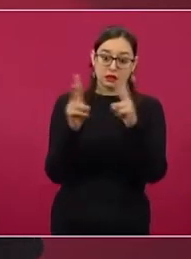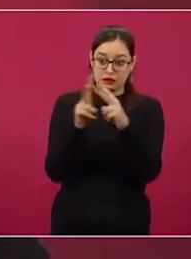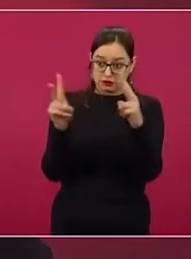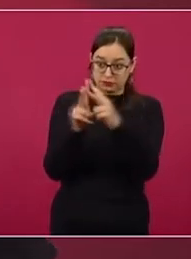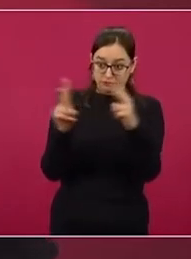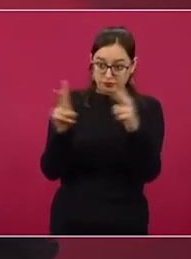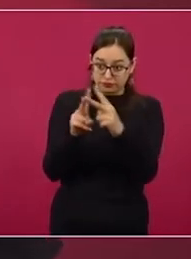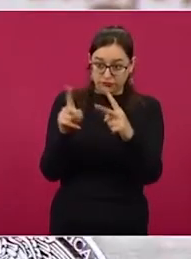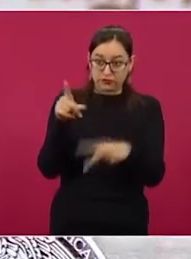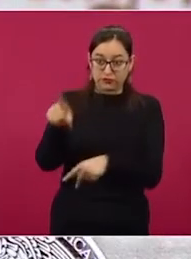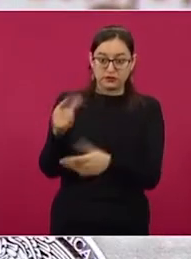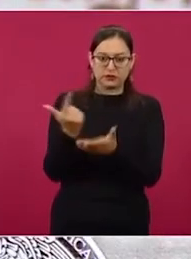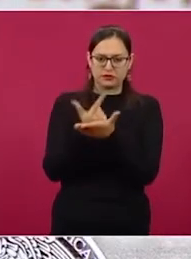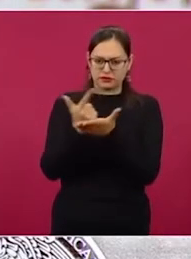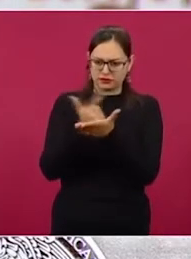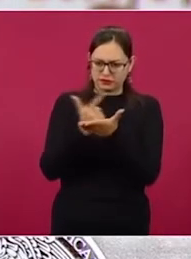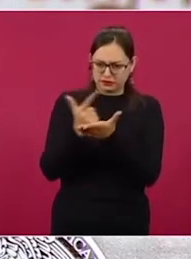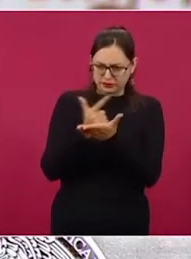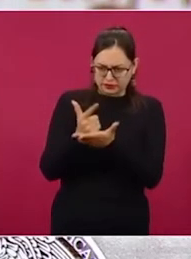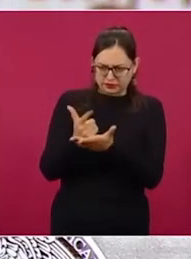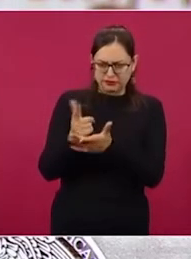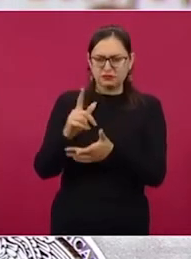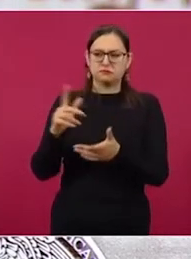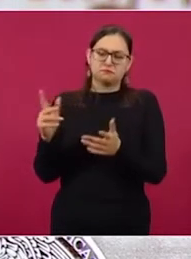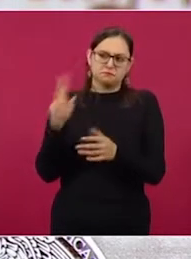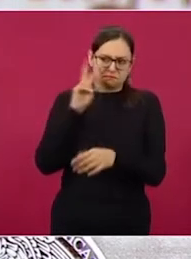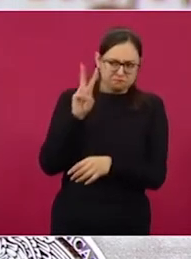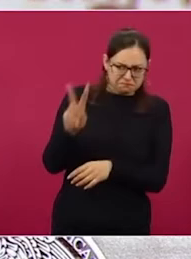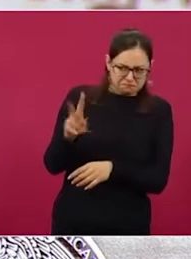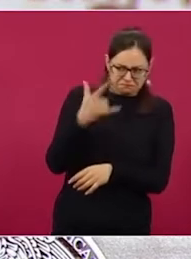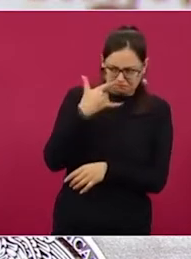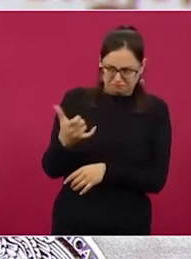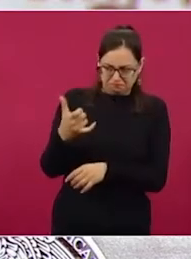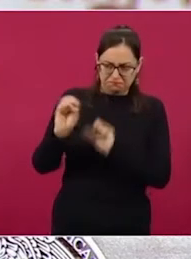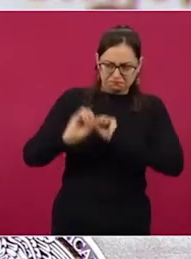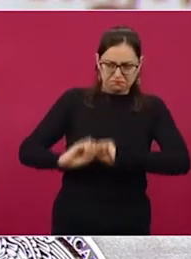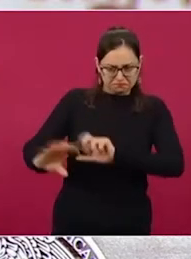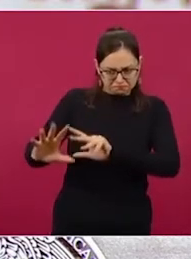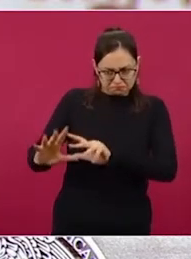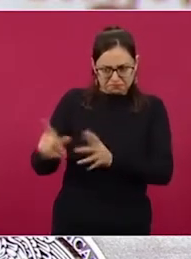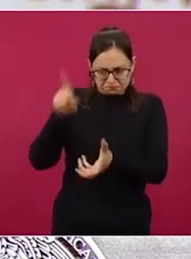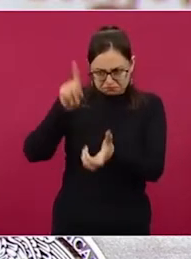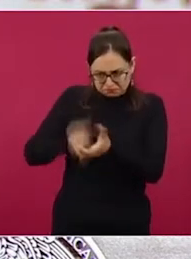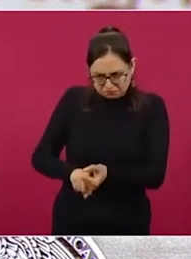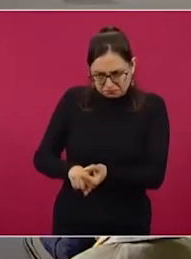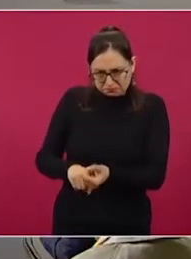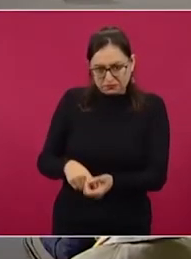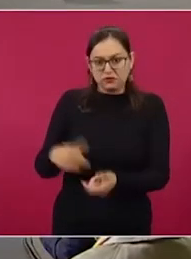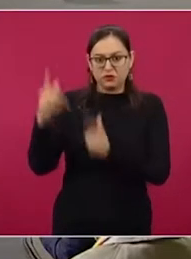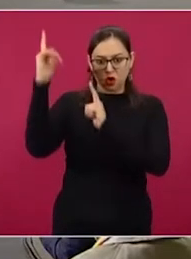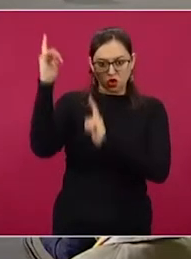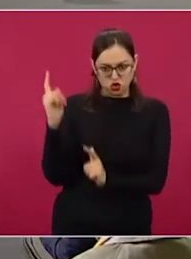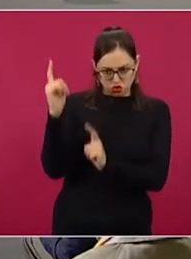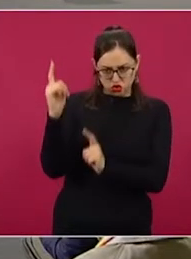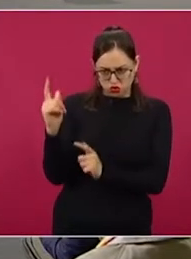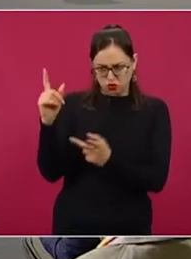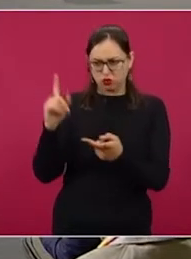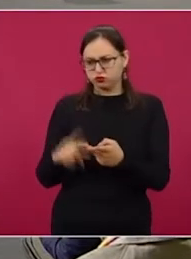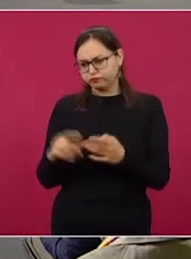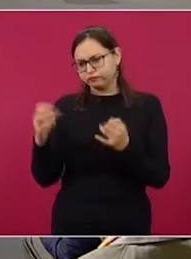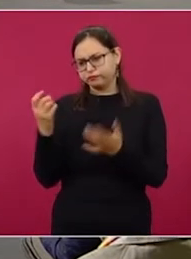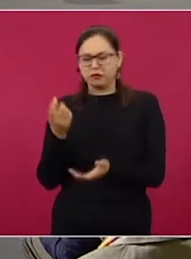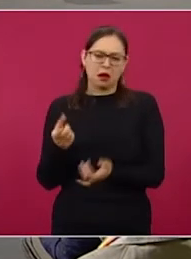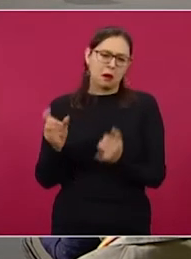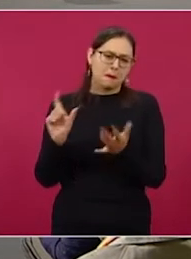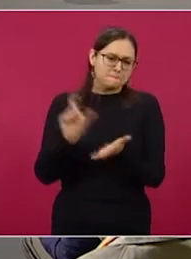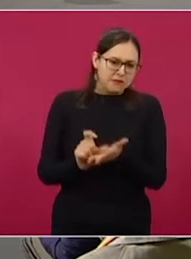-up color gris que después se encontraron abandonada y en cuyo interior había dos armas largas, municiones y